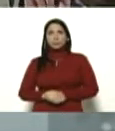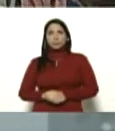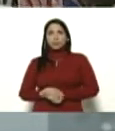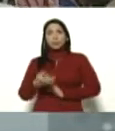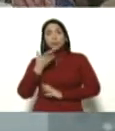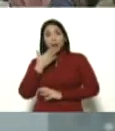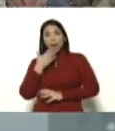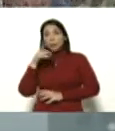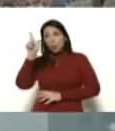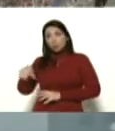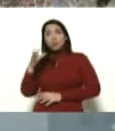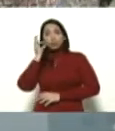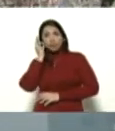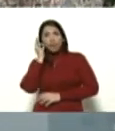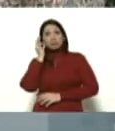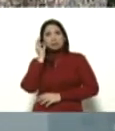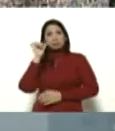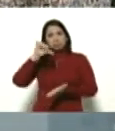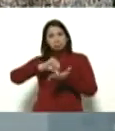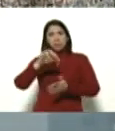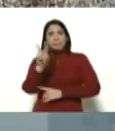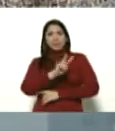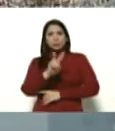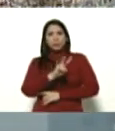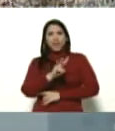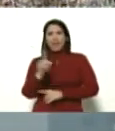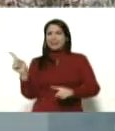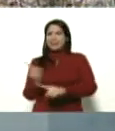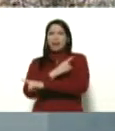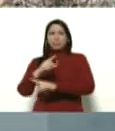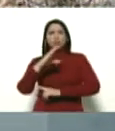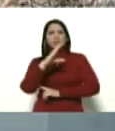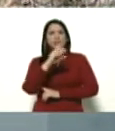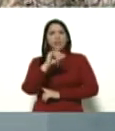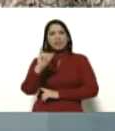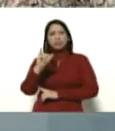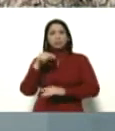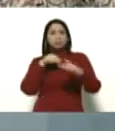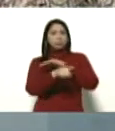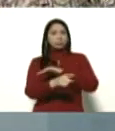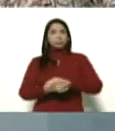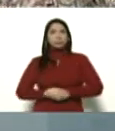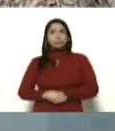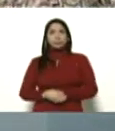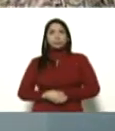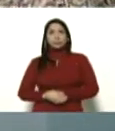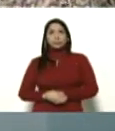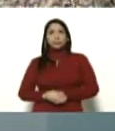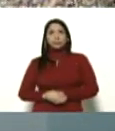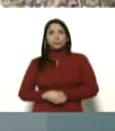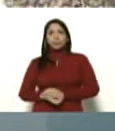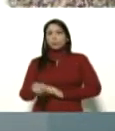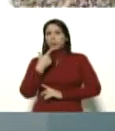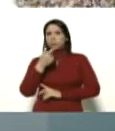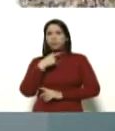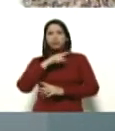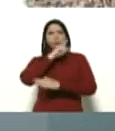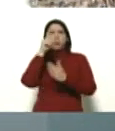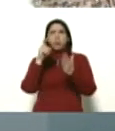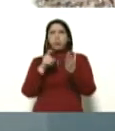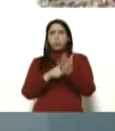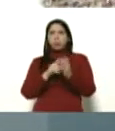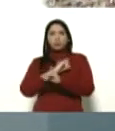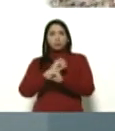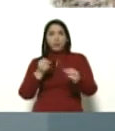en Venezuela, inmediatamente hubiera ido barrio adentro, hubiera estado en un CDI, le ponemos los tratamientos ya